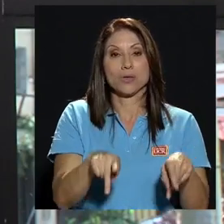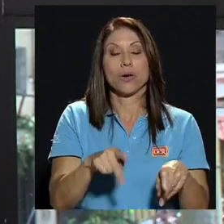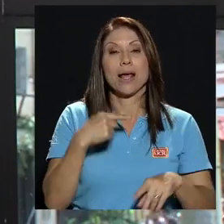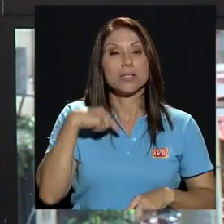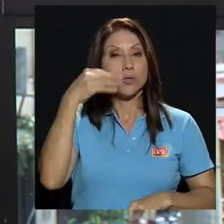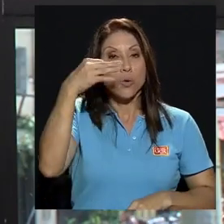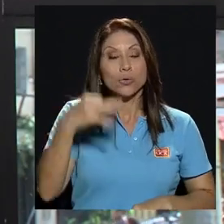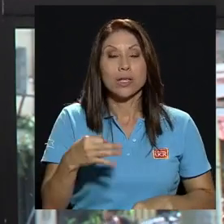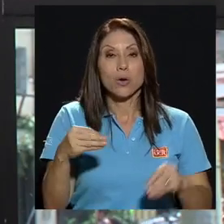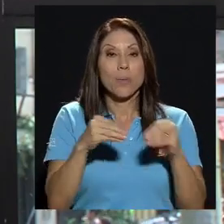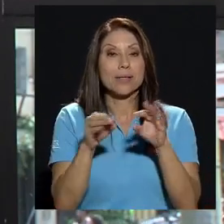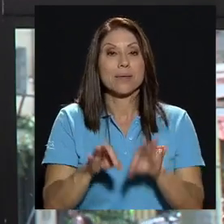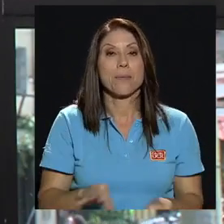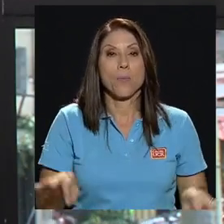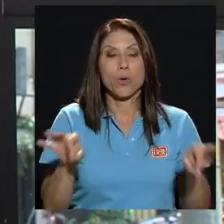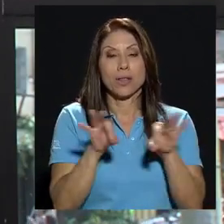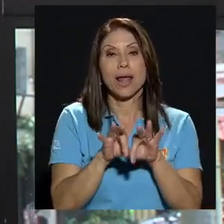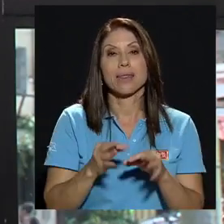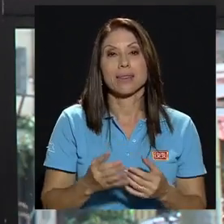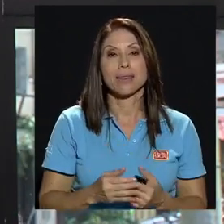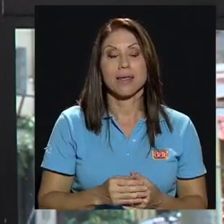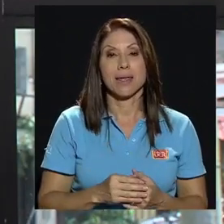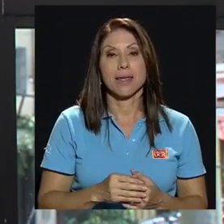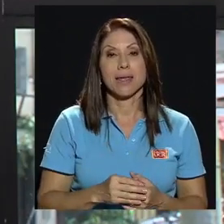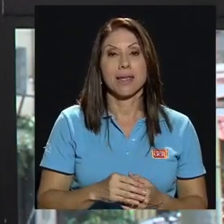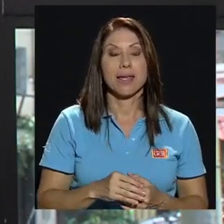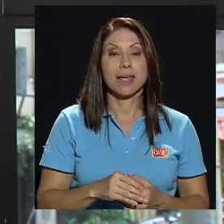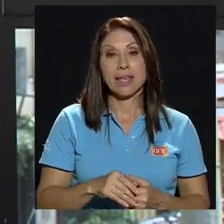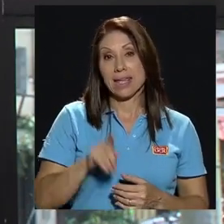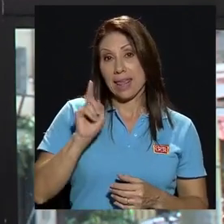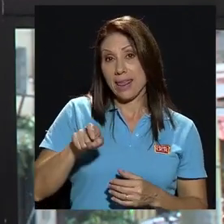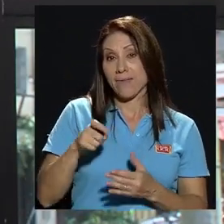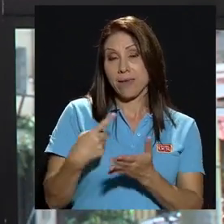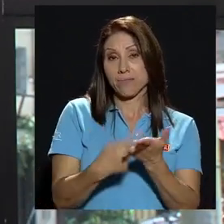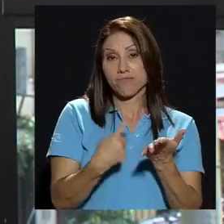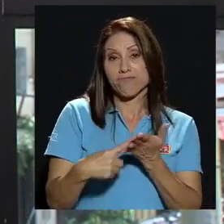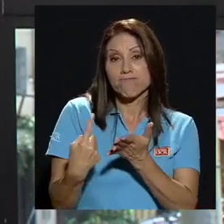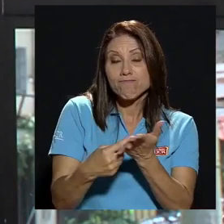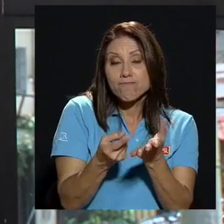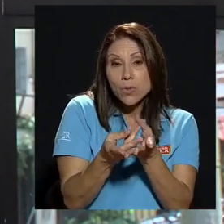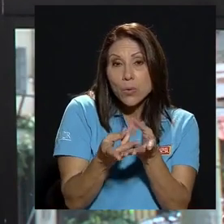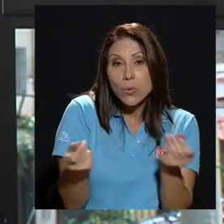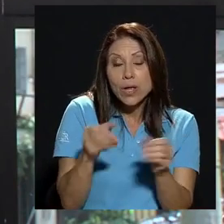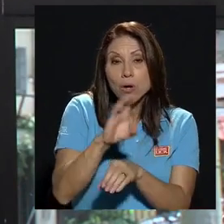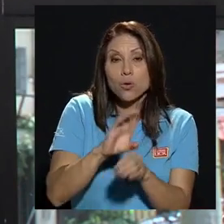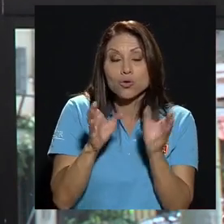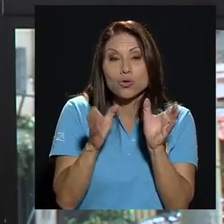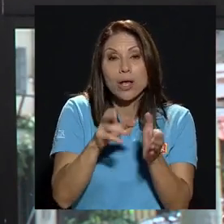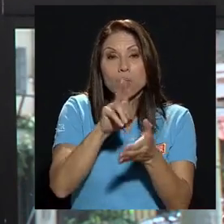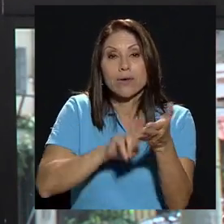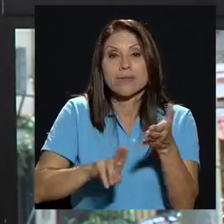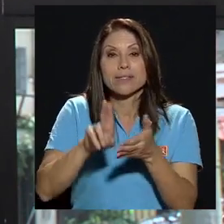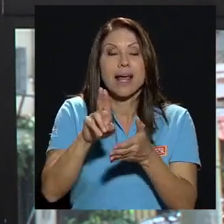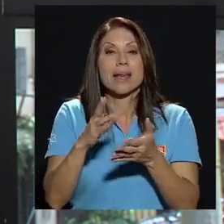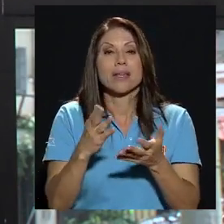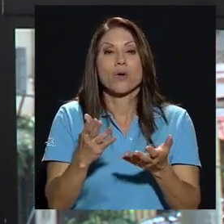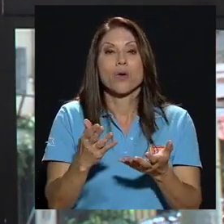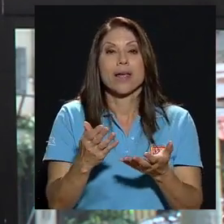quizás lo más importante a tratar desde el consejo universitario es la negociación